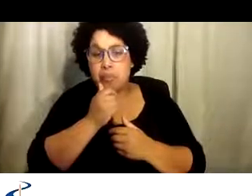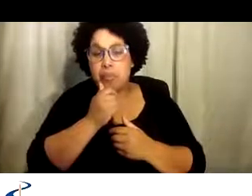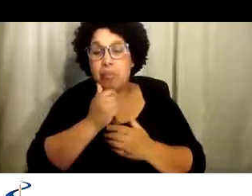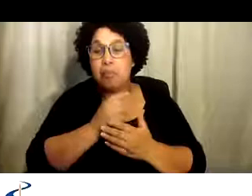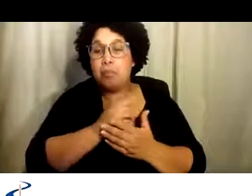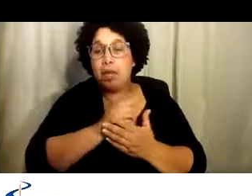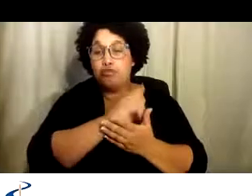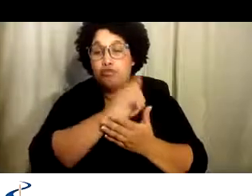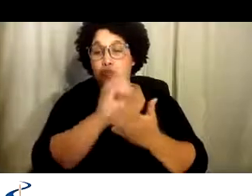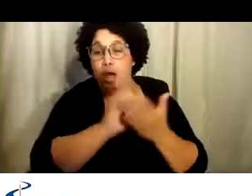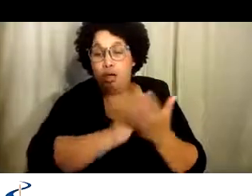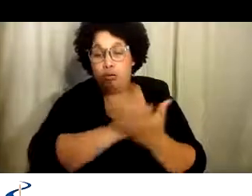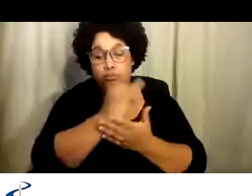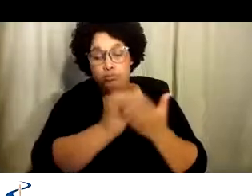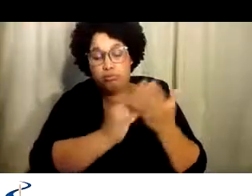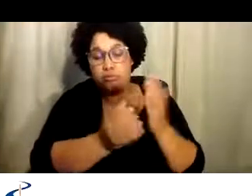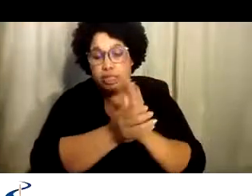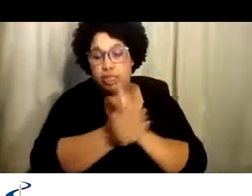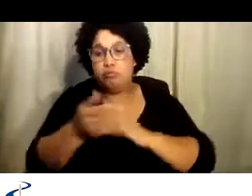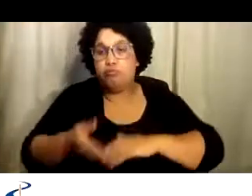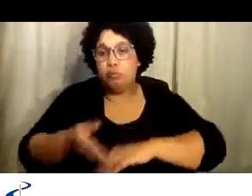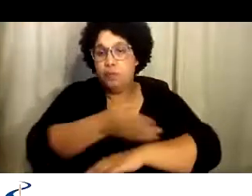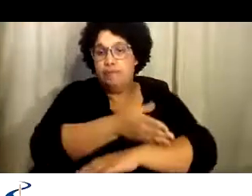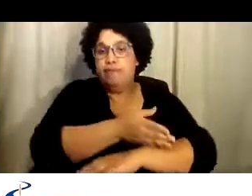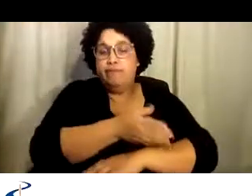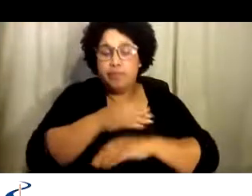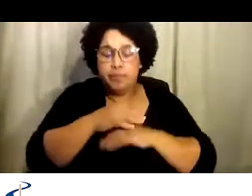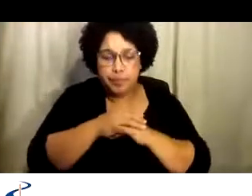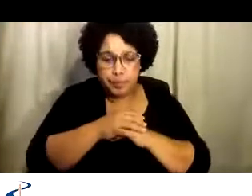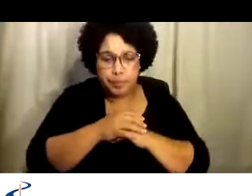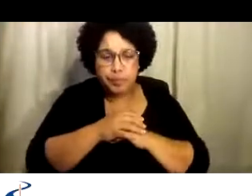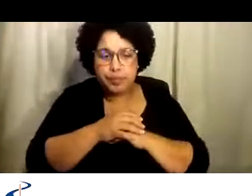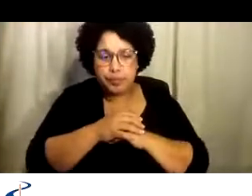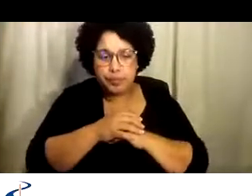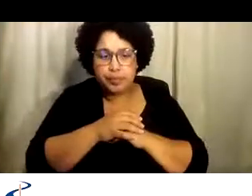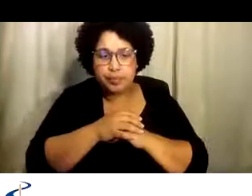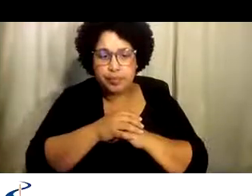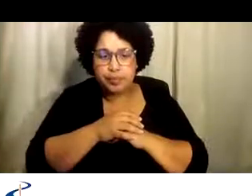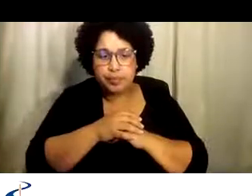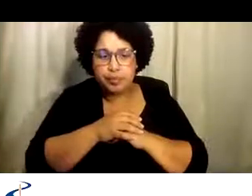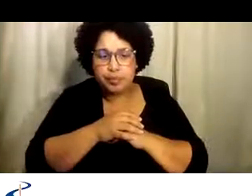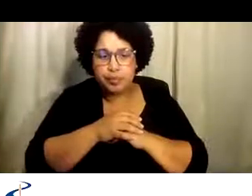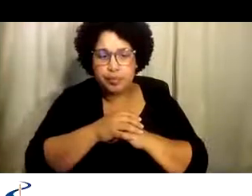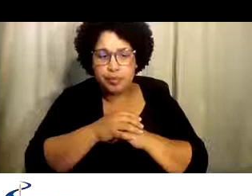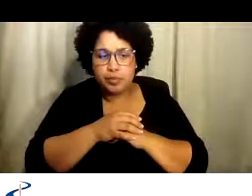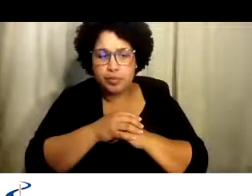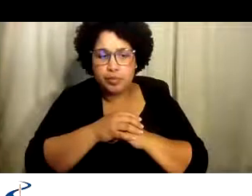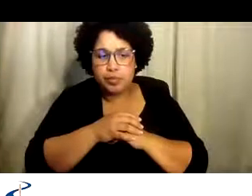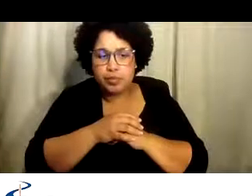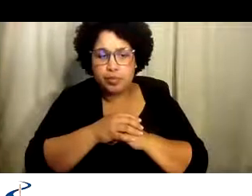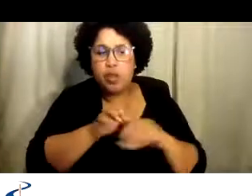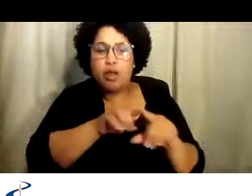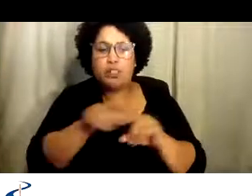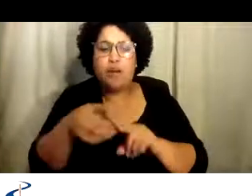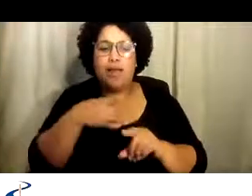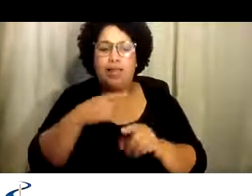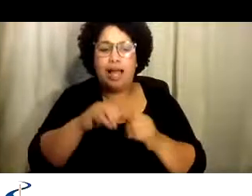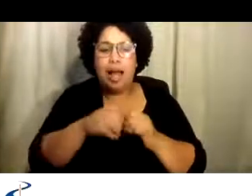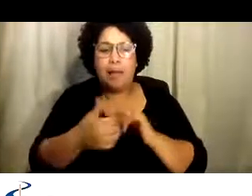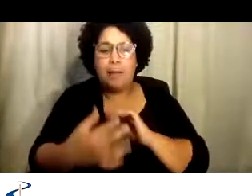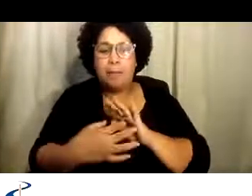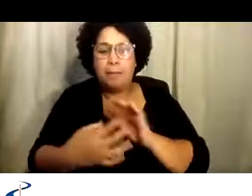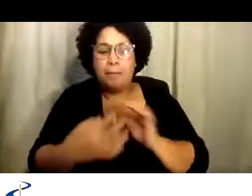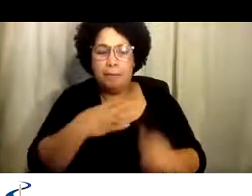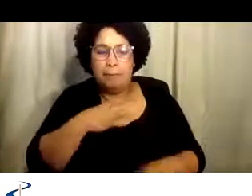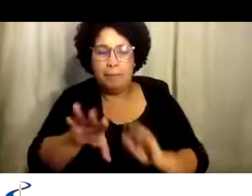ayudó a mejorar mis habilidades de diseño. Y me gusta